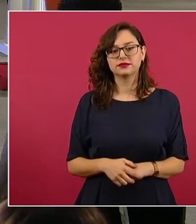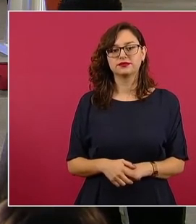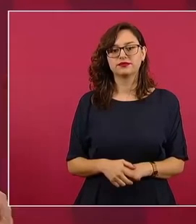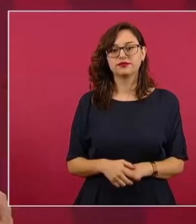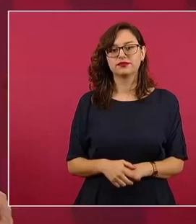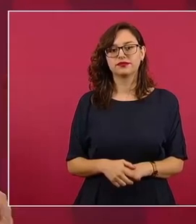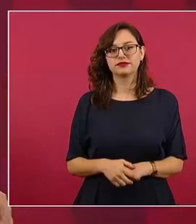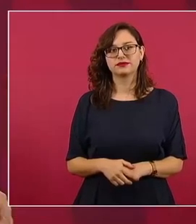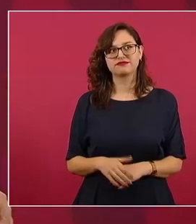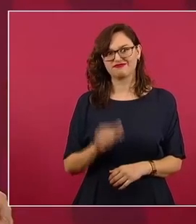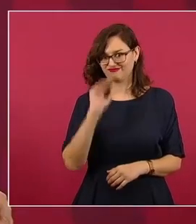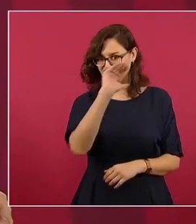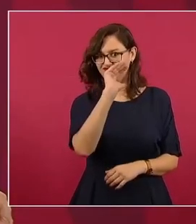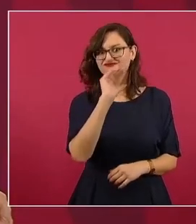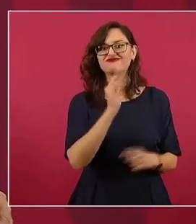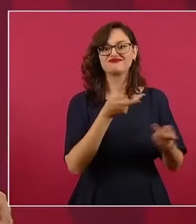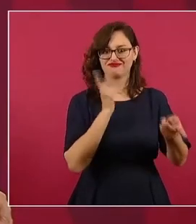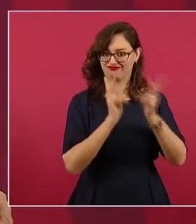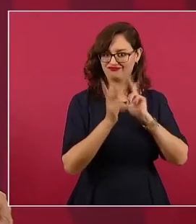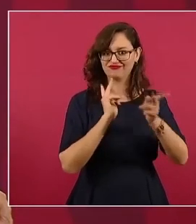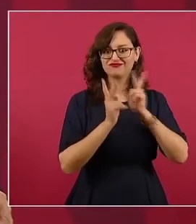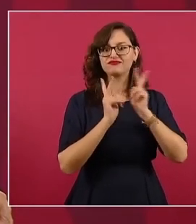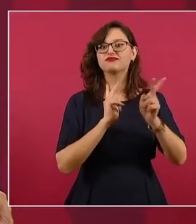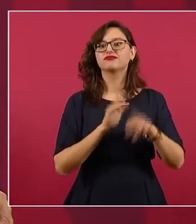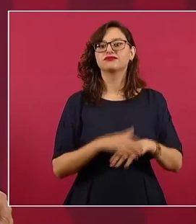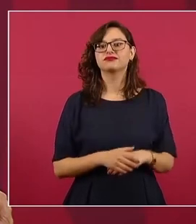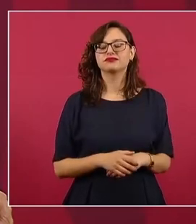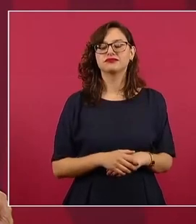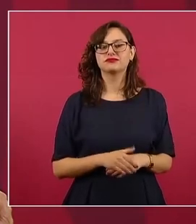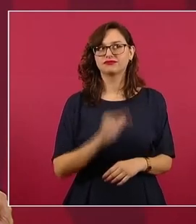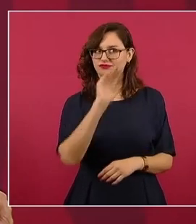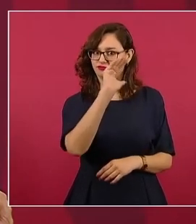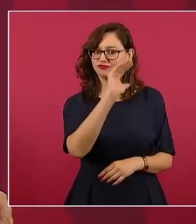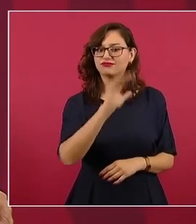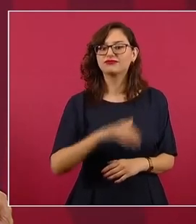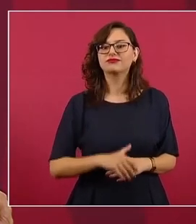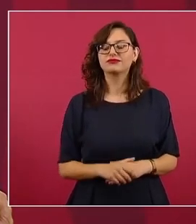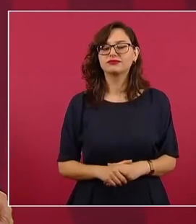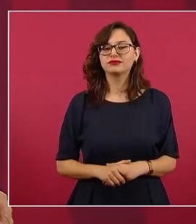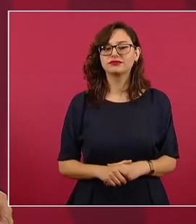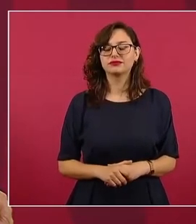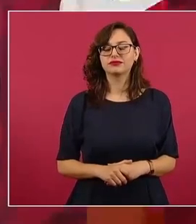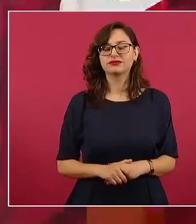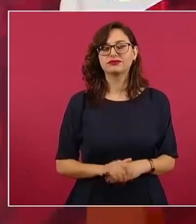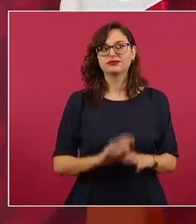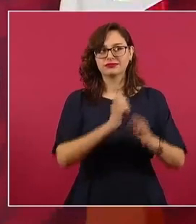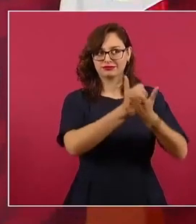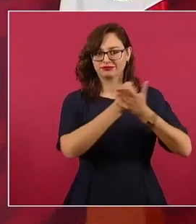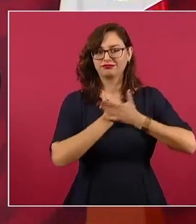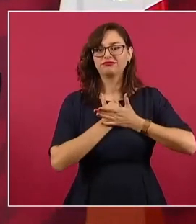vamos a hablar con él con él, que nos ayude.